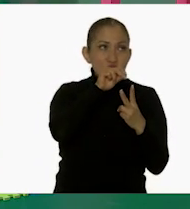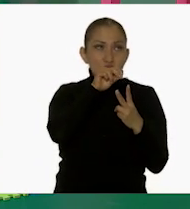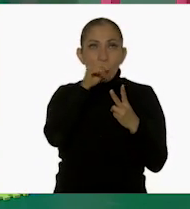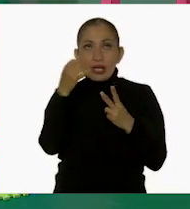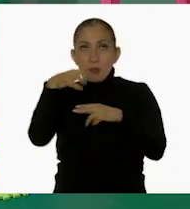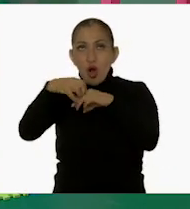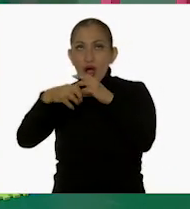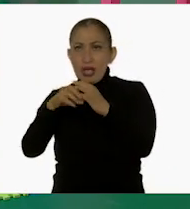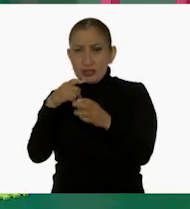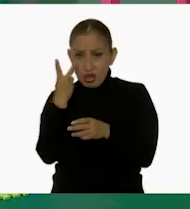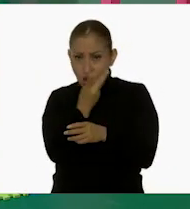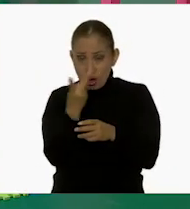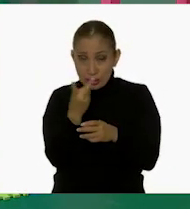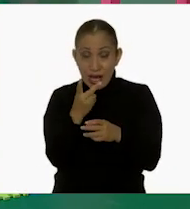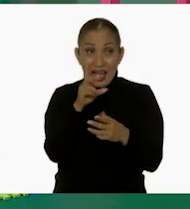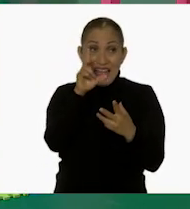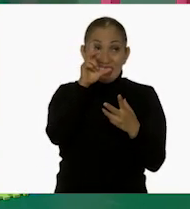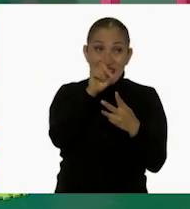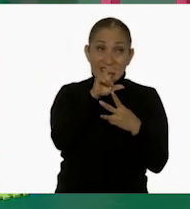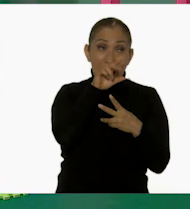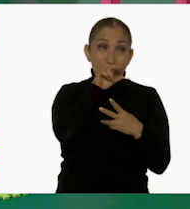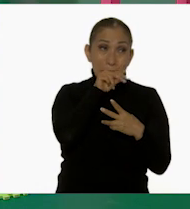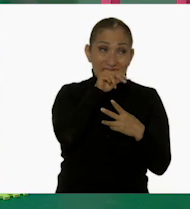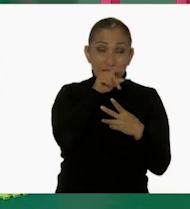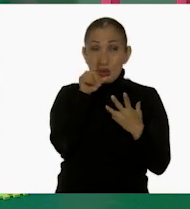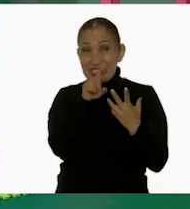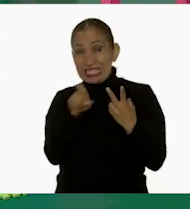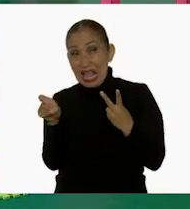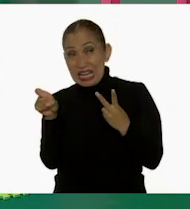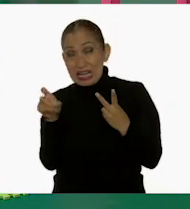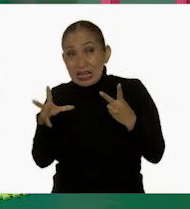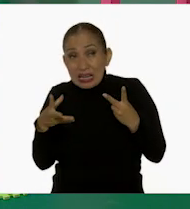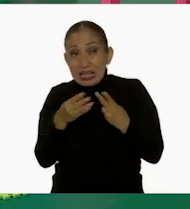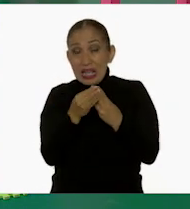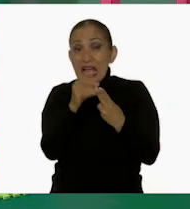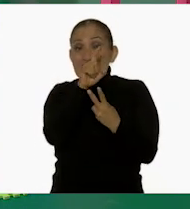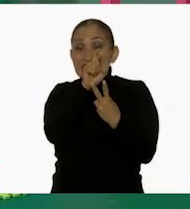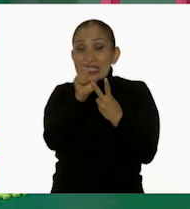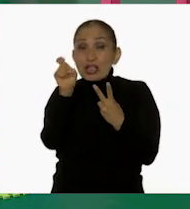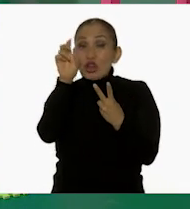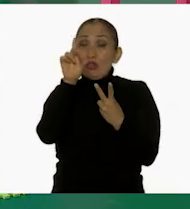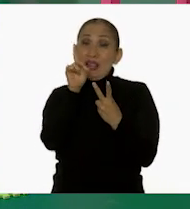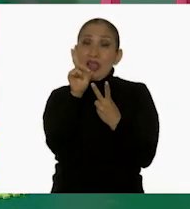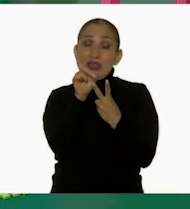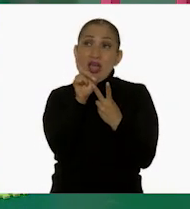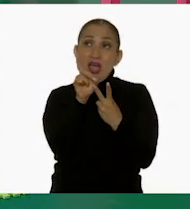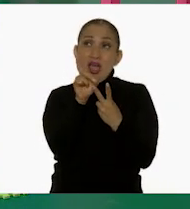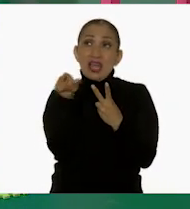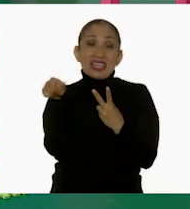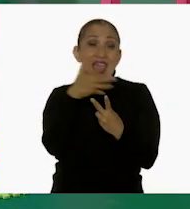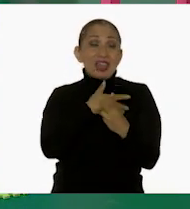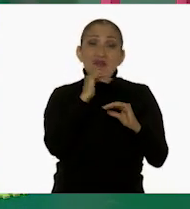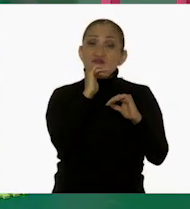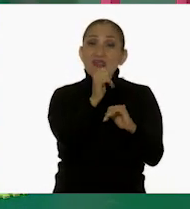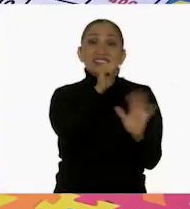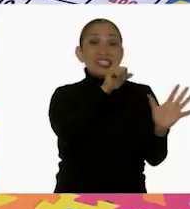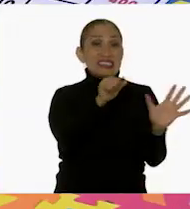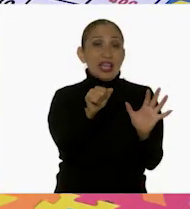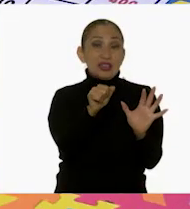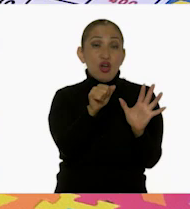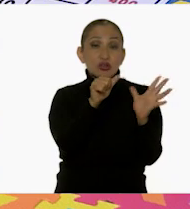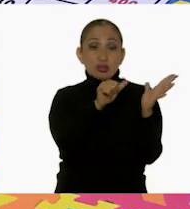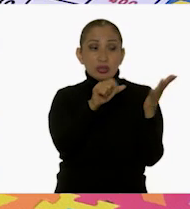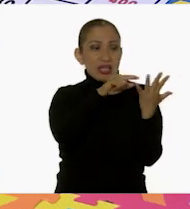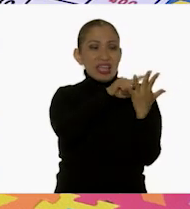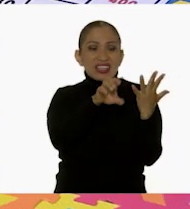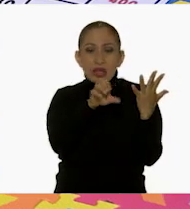niños? Porque 30 que cuesta el patito y 100 suman 130. Y a Andrea nada más le quedan 100